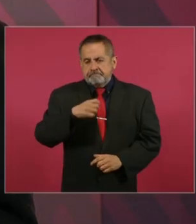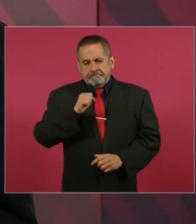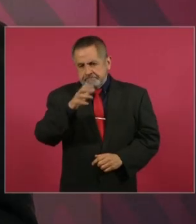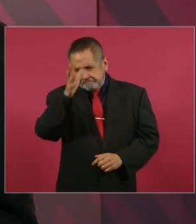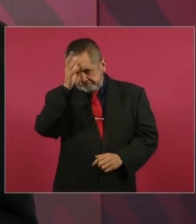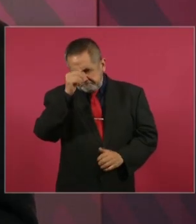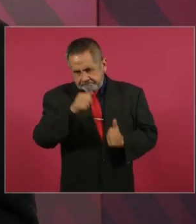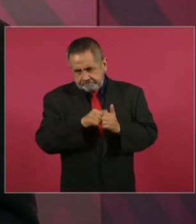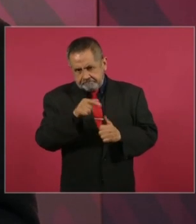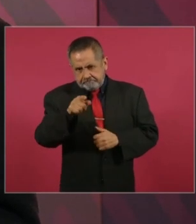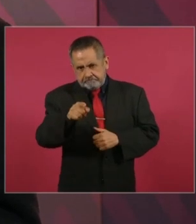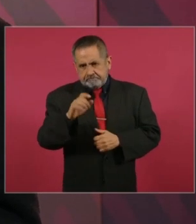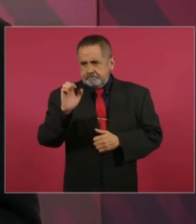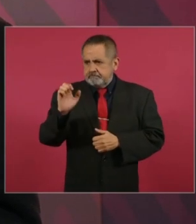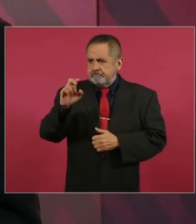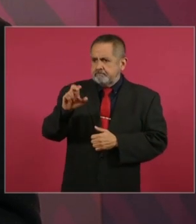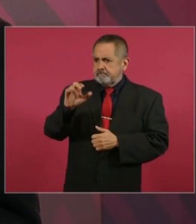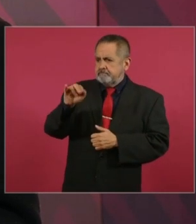con lo que dijo Encinas.